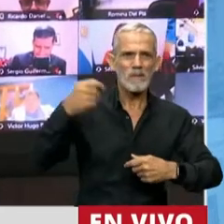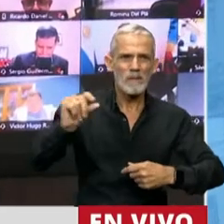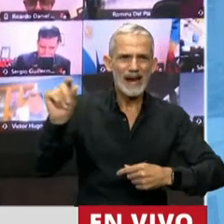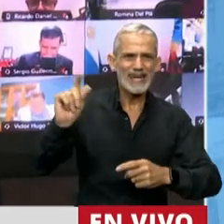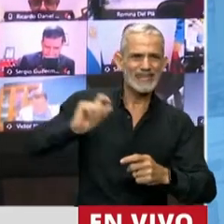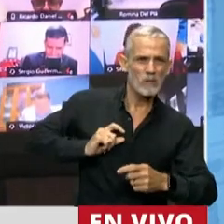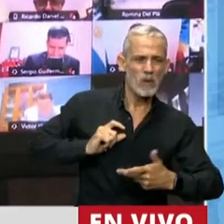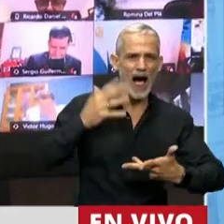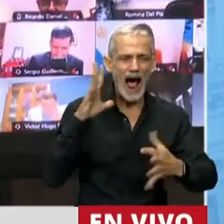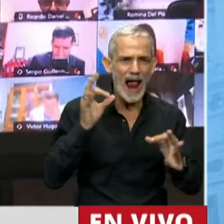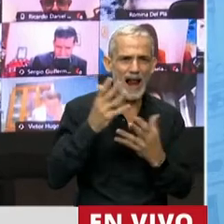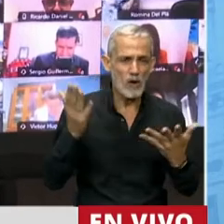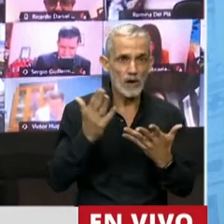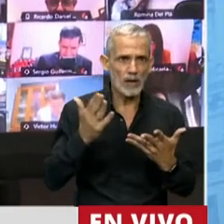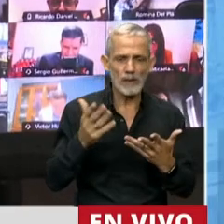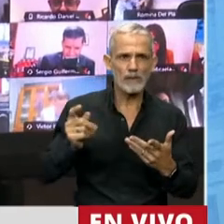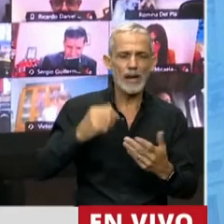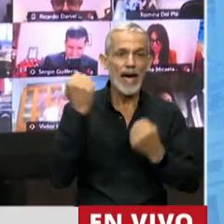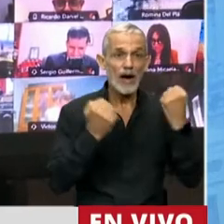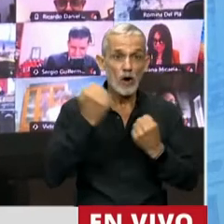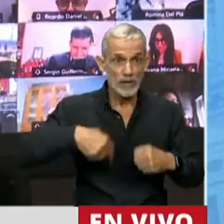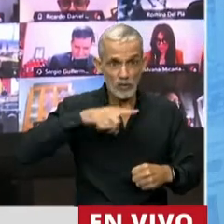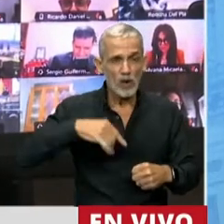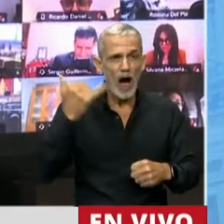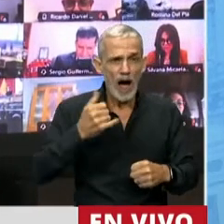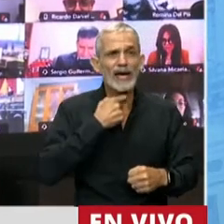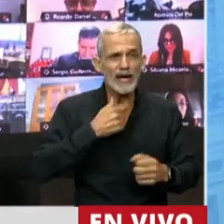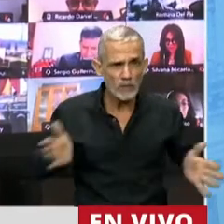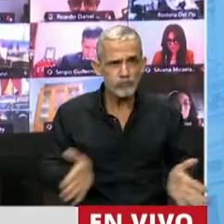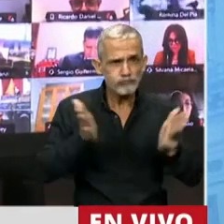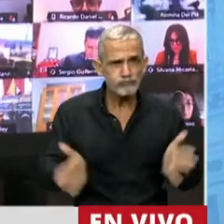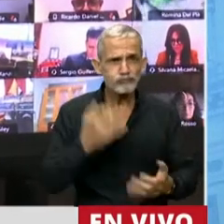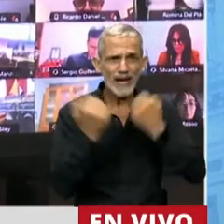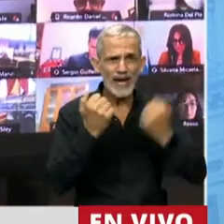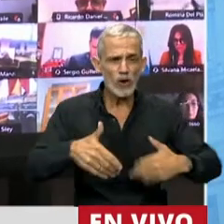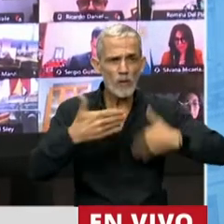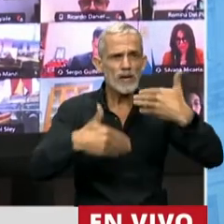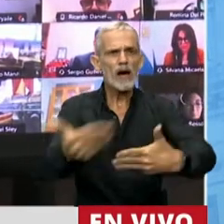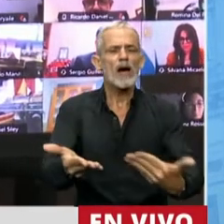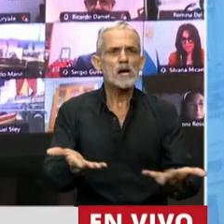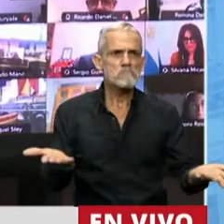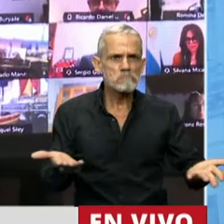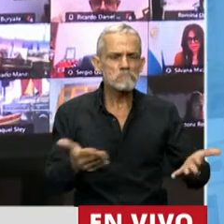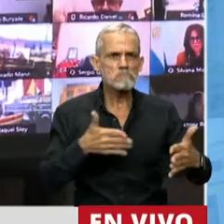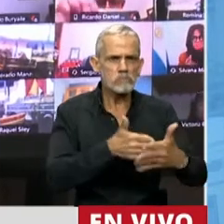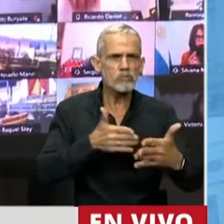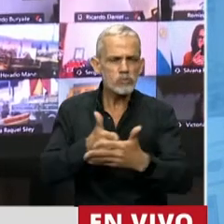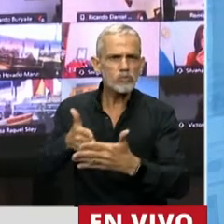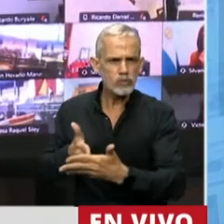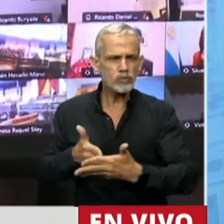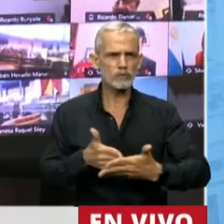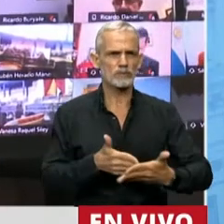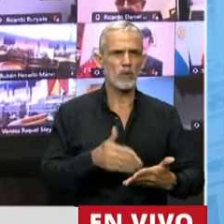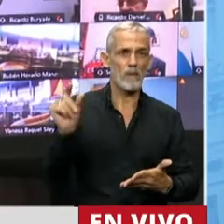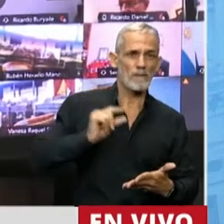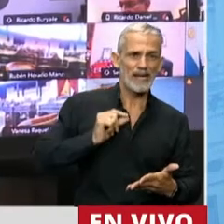créditos prendarios, impidiendo que la economía que nosotros estamos tratando de dinamizar se vea realmente que se encuentre